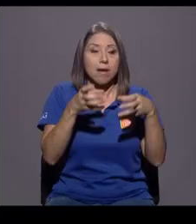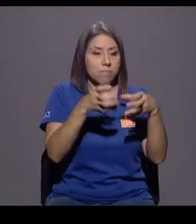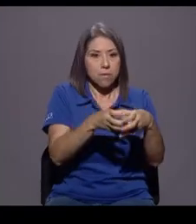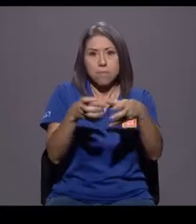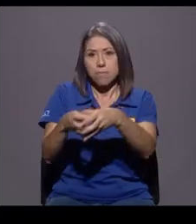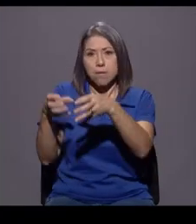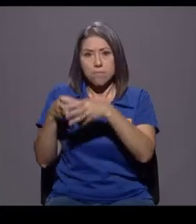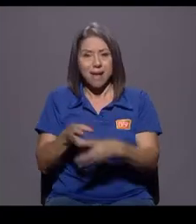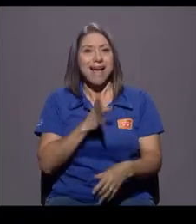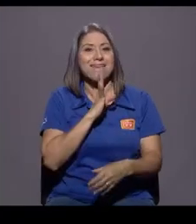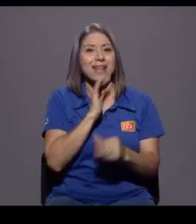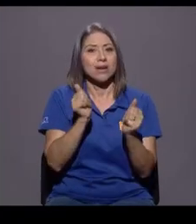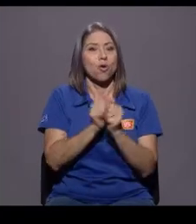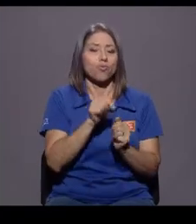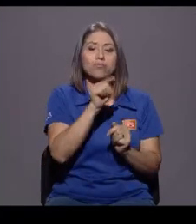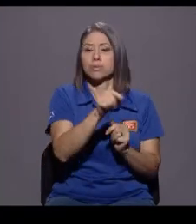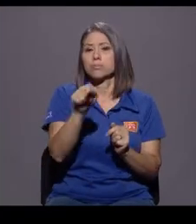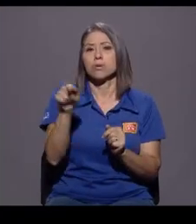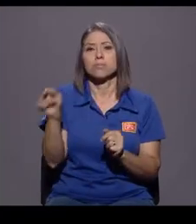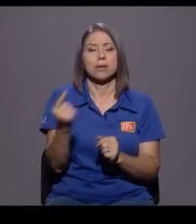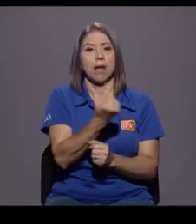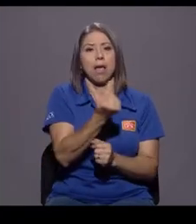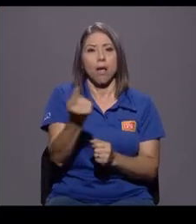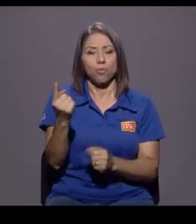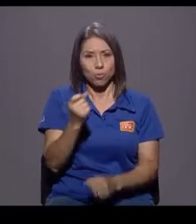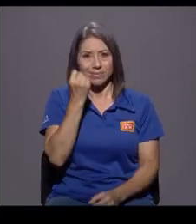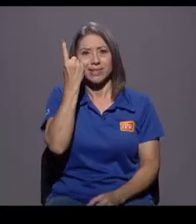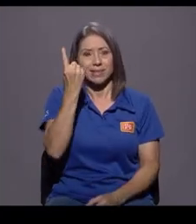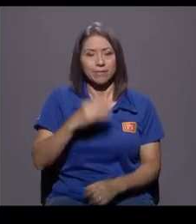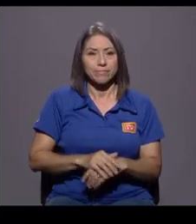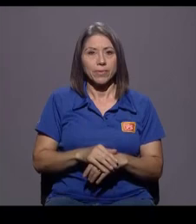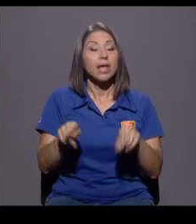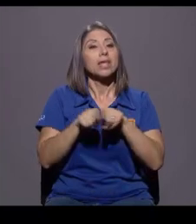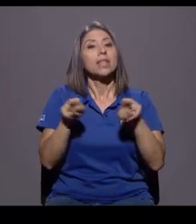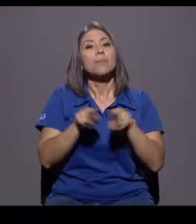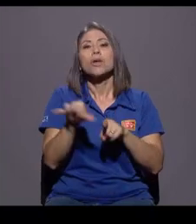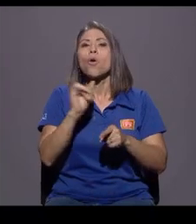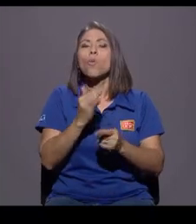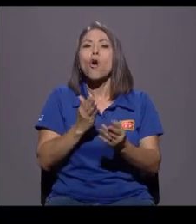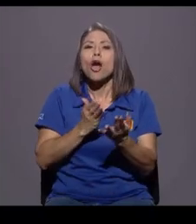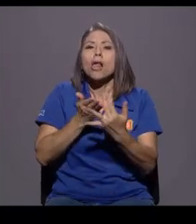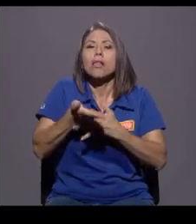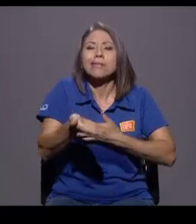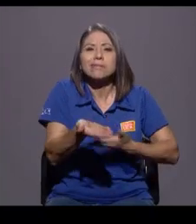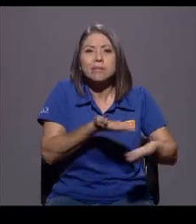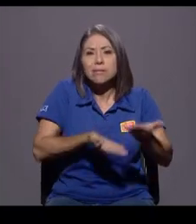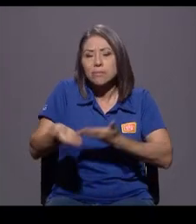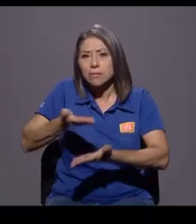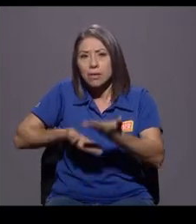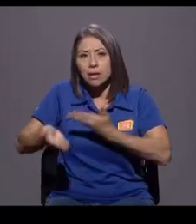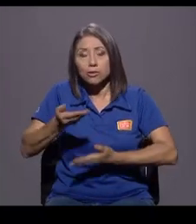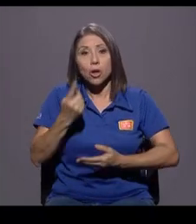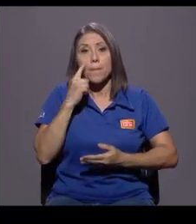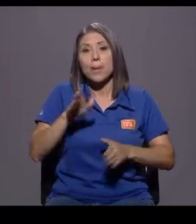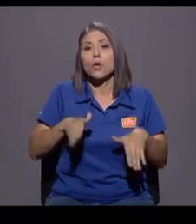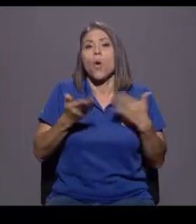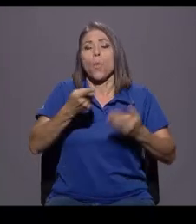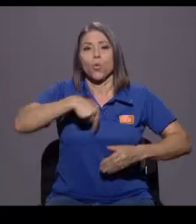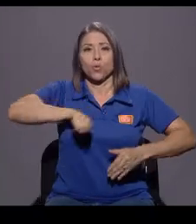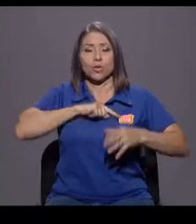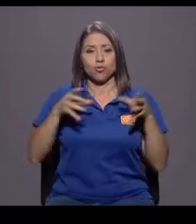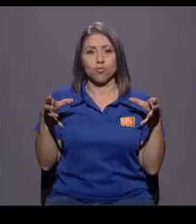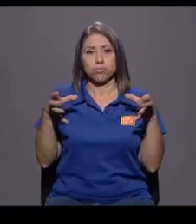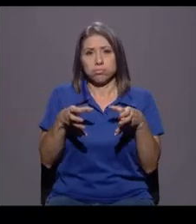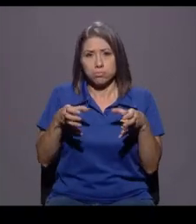y poder entender a partir de eso. Y lo otro es, exacto, servir de intermediarios, ver cómo nuestra plataforma puede